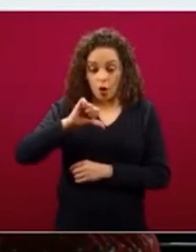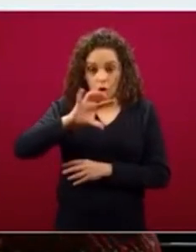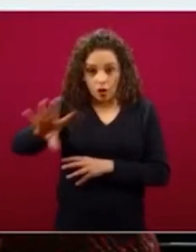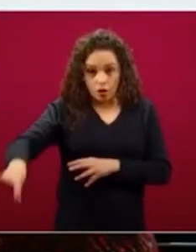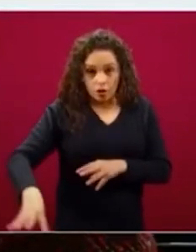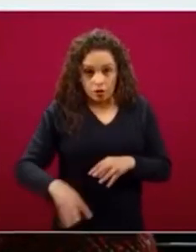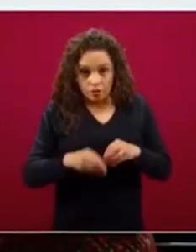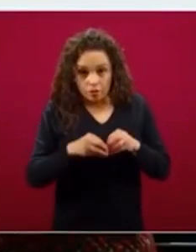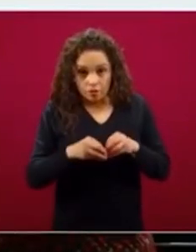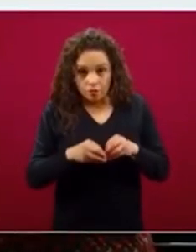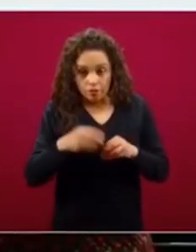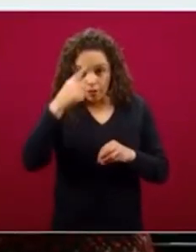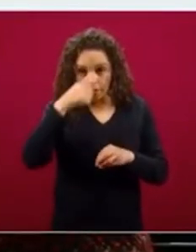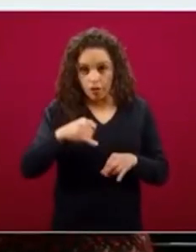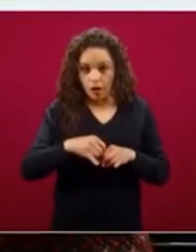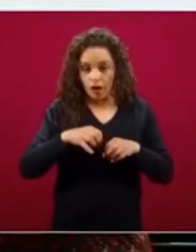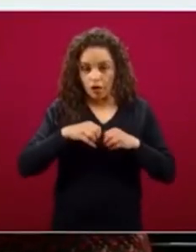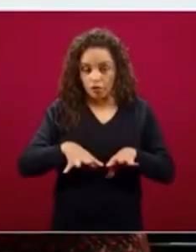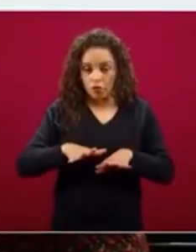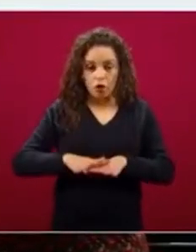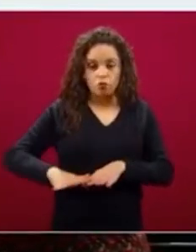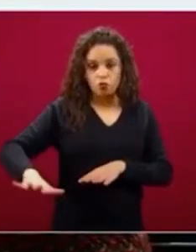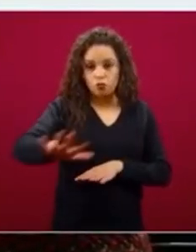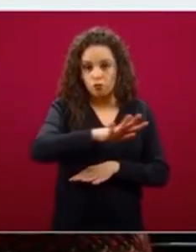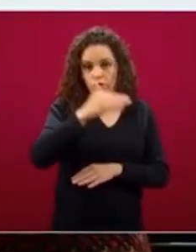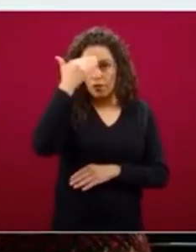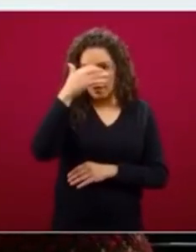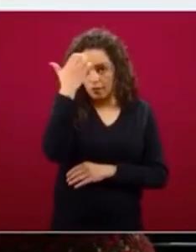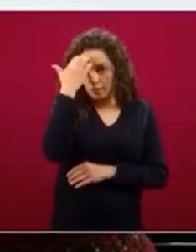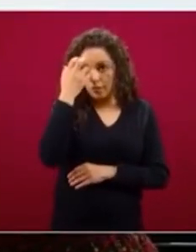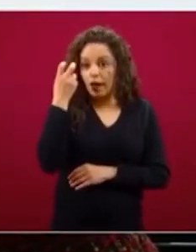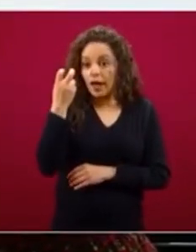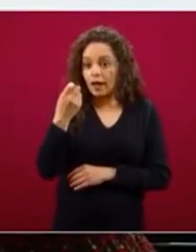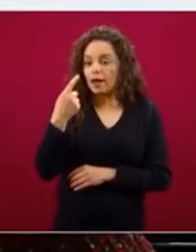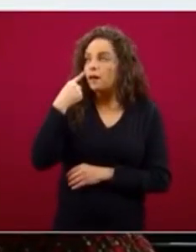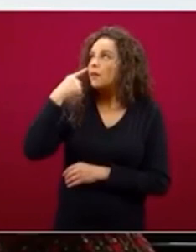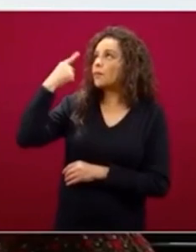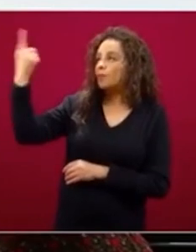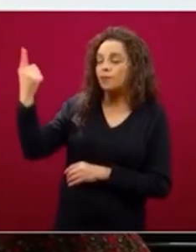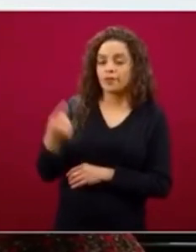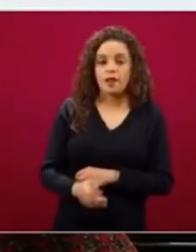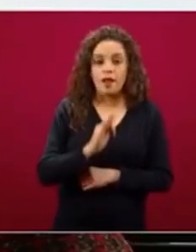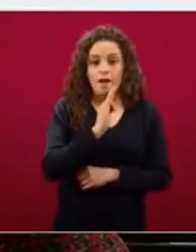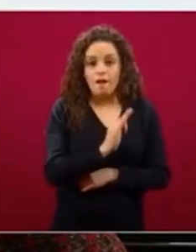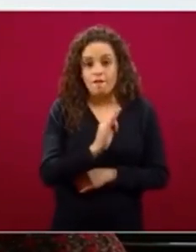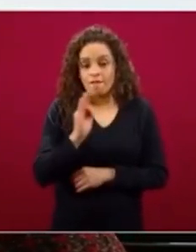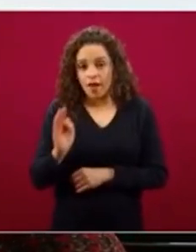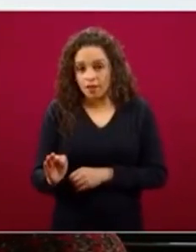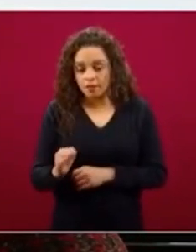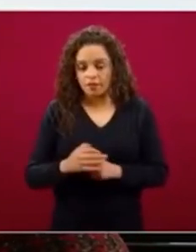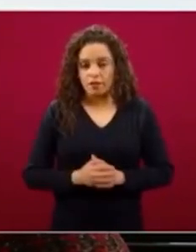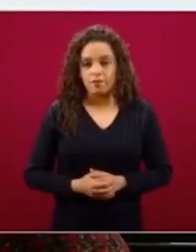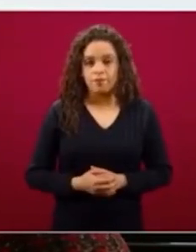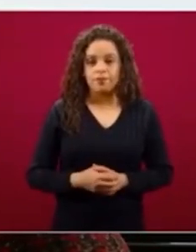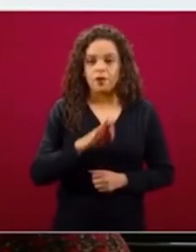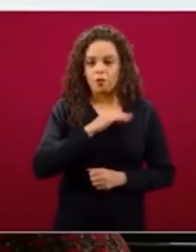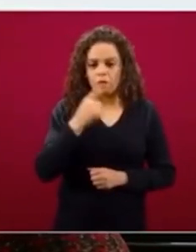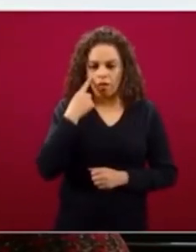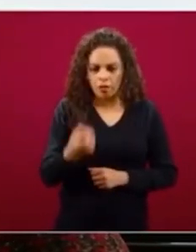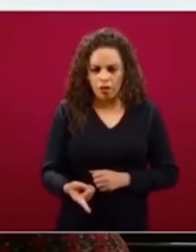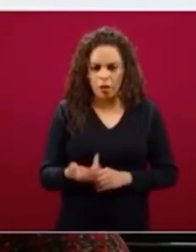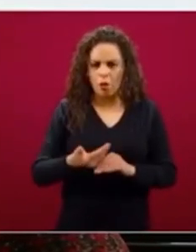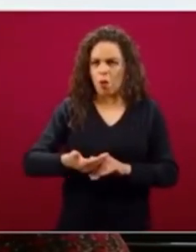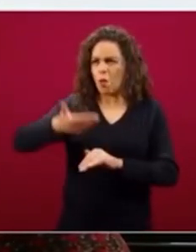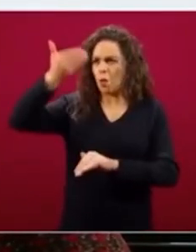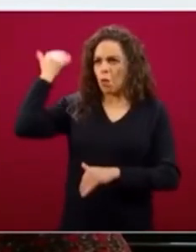hoy en la información pública. Aquí están sus fechas de ocurrencia y como pueden ver, hay algunas de fechas muy antiguas como esta